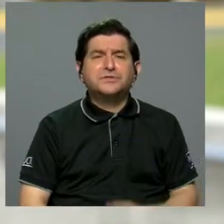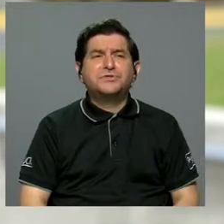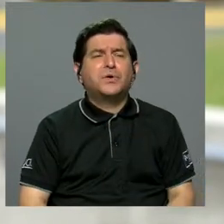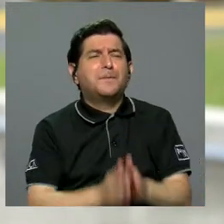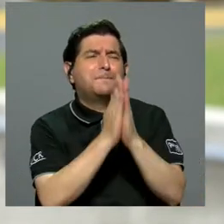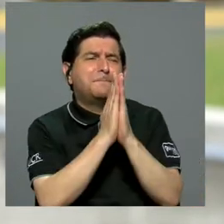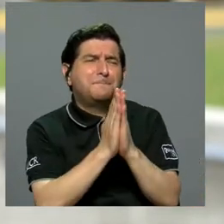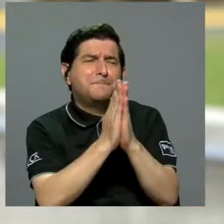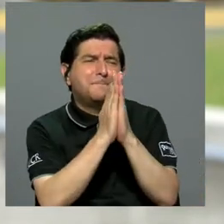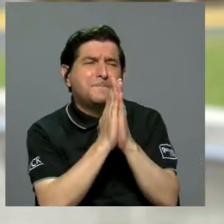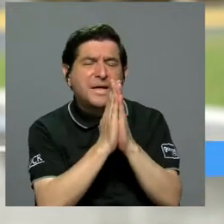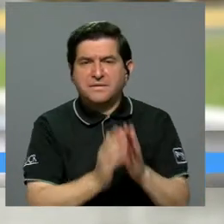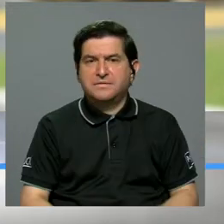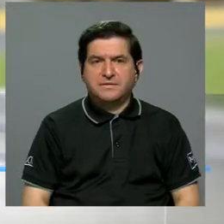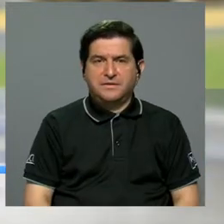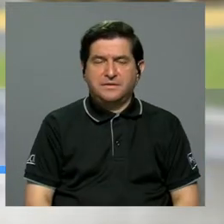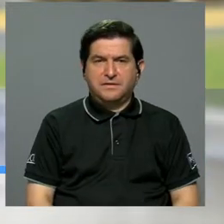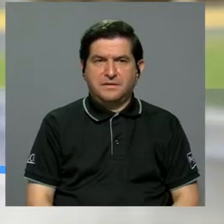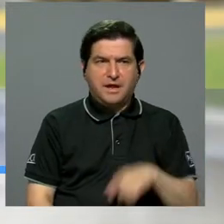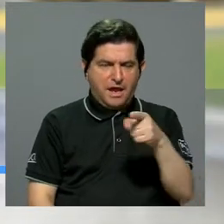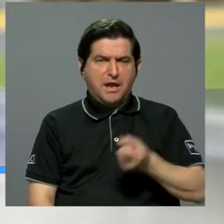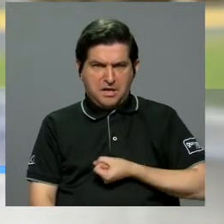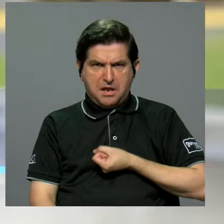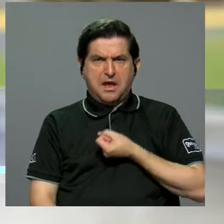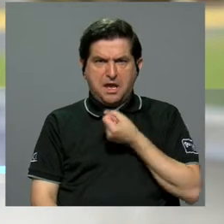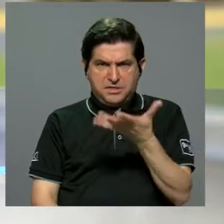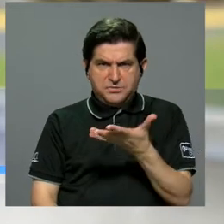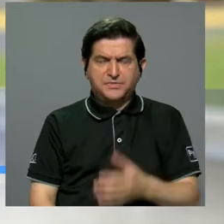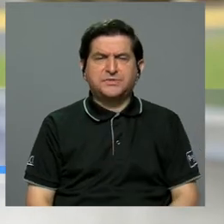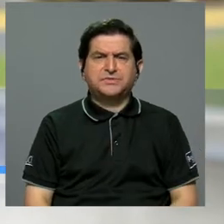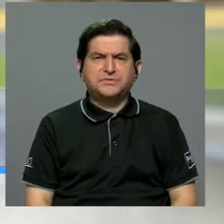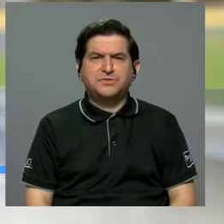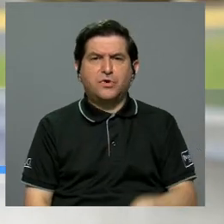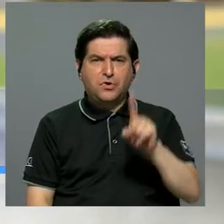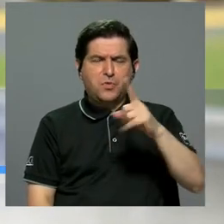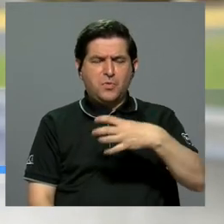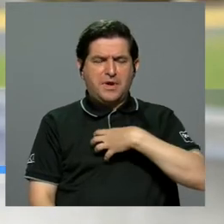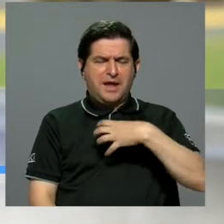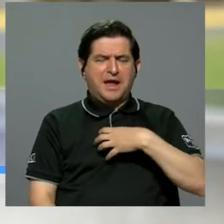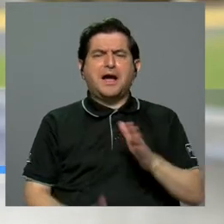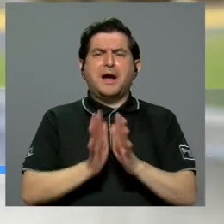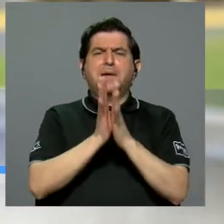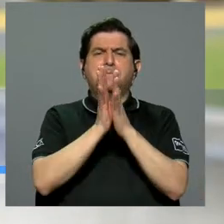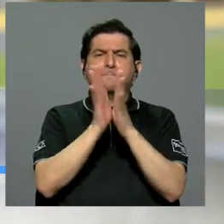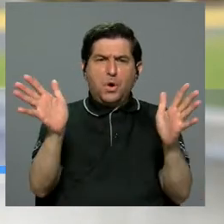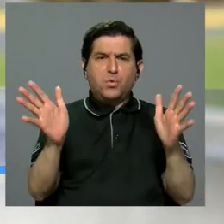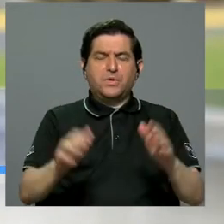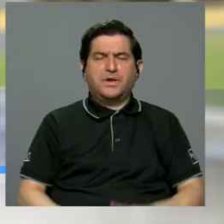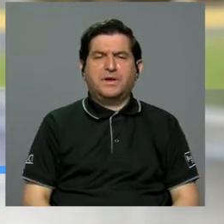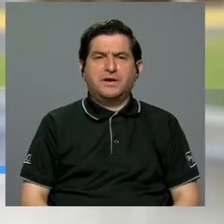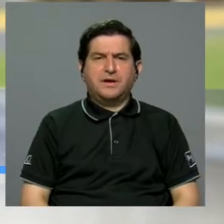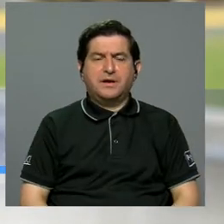indicándole o solicitándole que se manifestara en una protesta pública